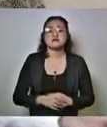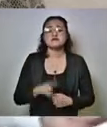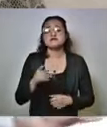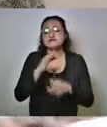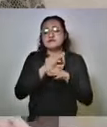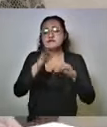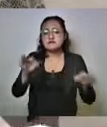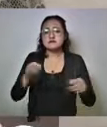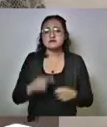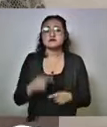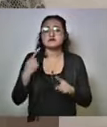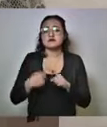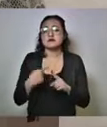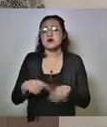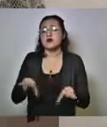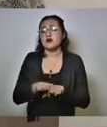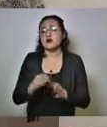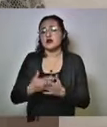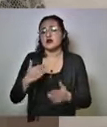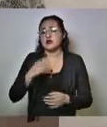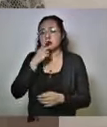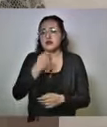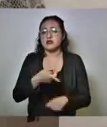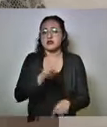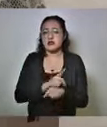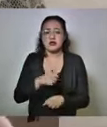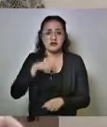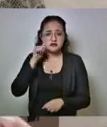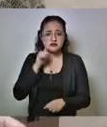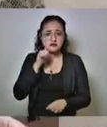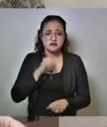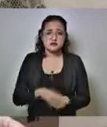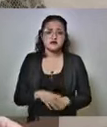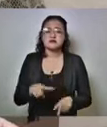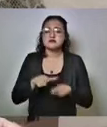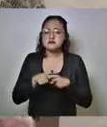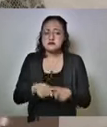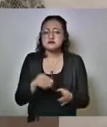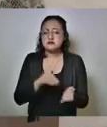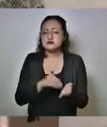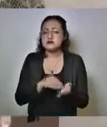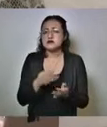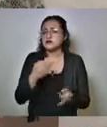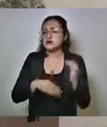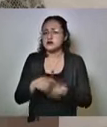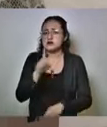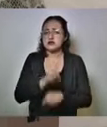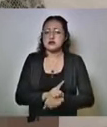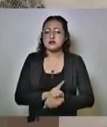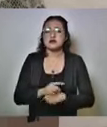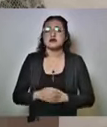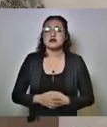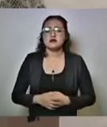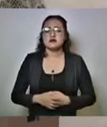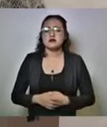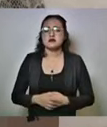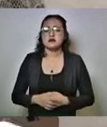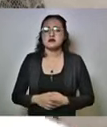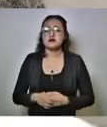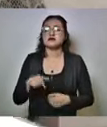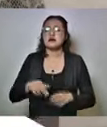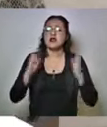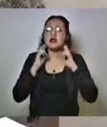que, como usted comentó el día de ayer, se continuó durante todo el día en estas